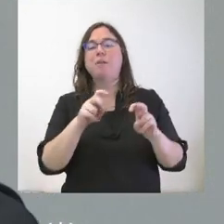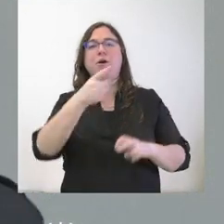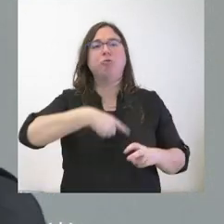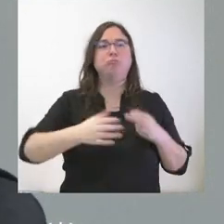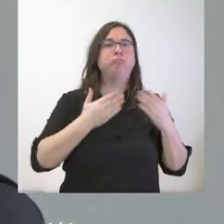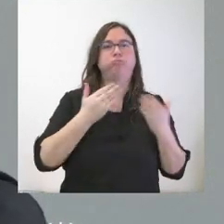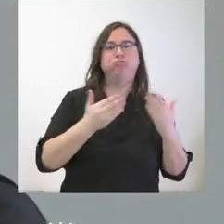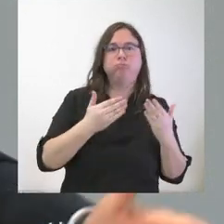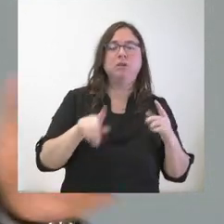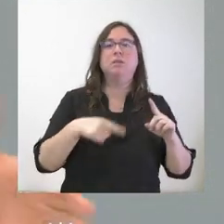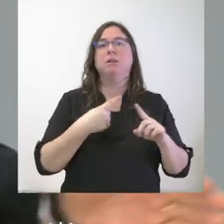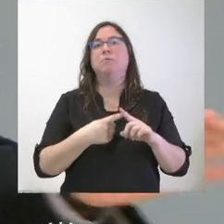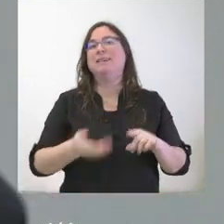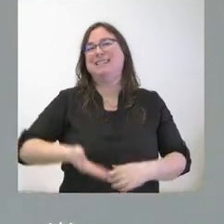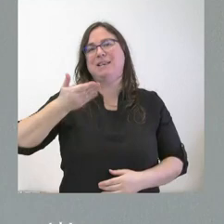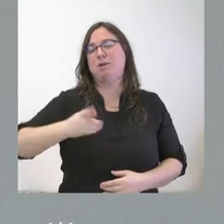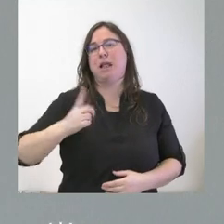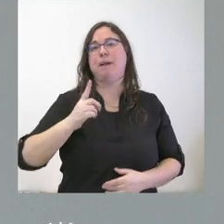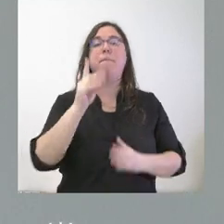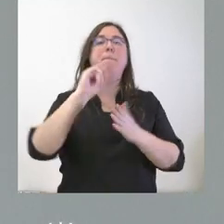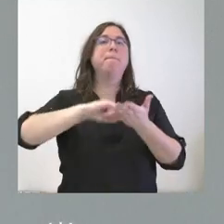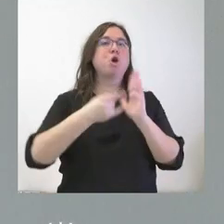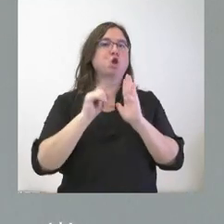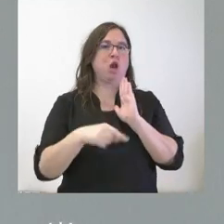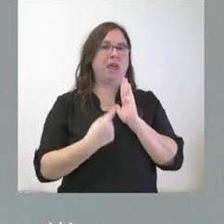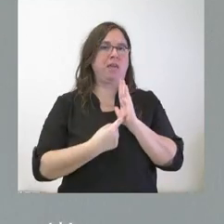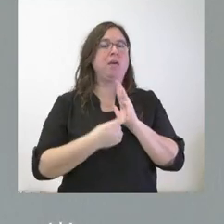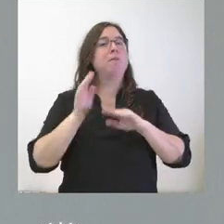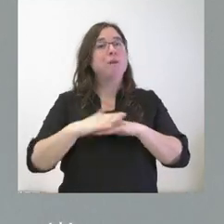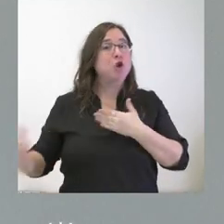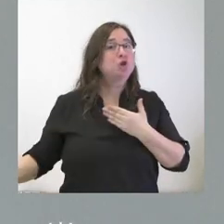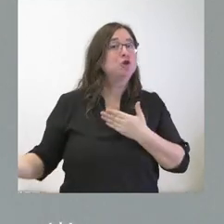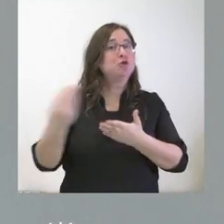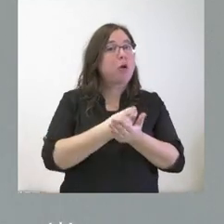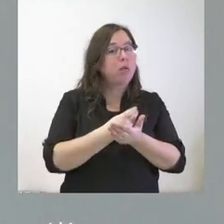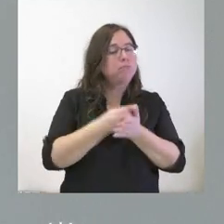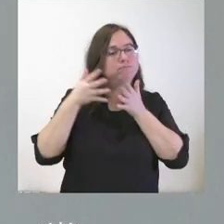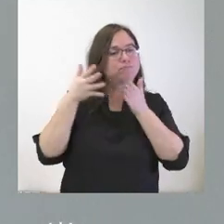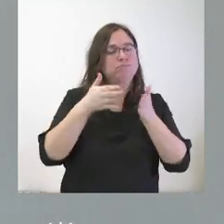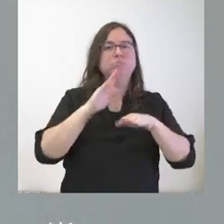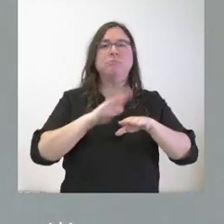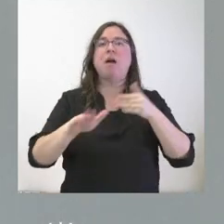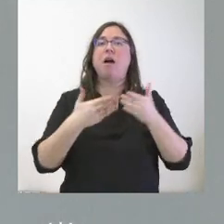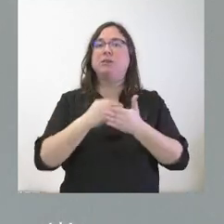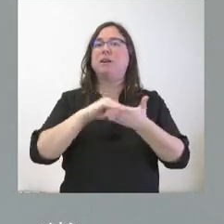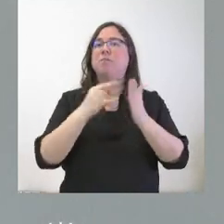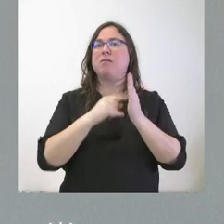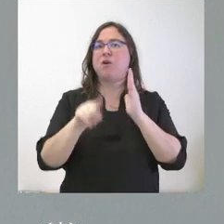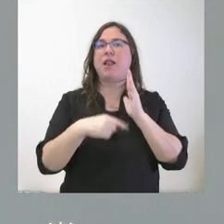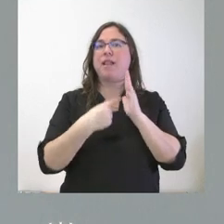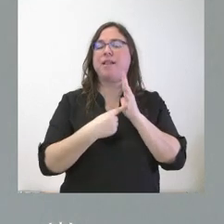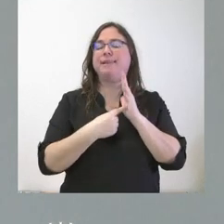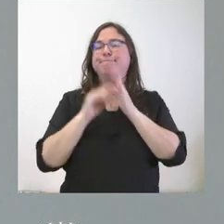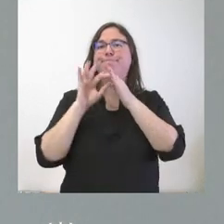Como les digo, quizá el más relevante de ellos es un proyecto de ley, pero viene todo ello a incidir en este caso, incluso ese proyecto de ley, pues en la